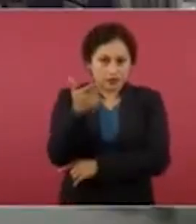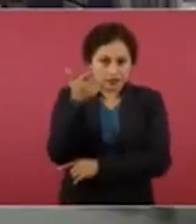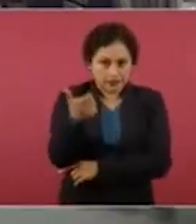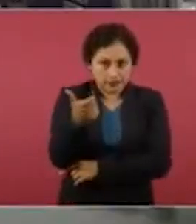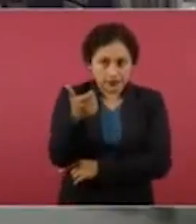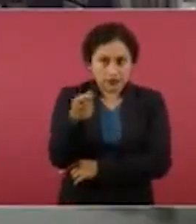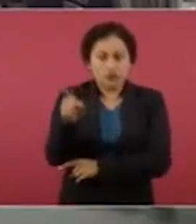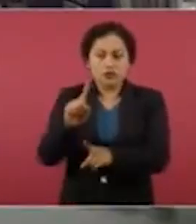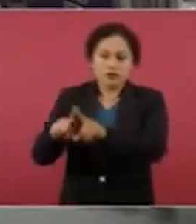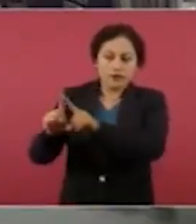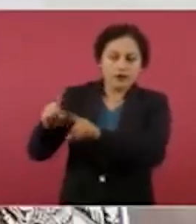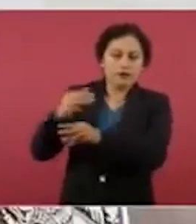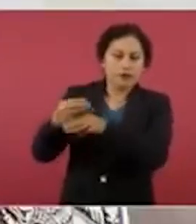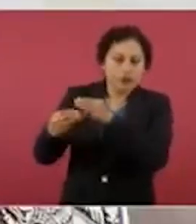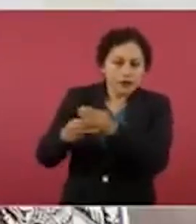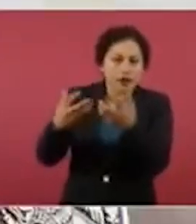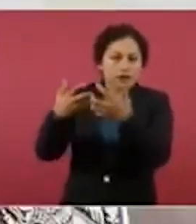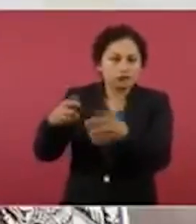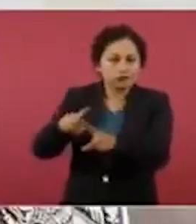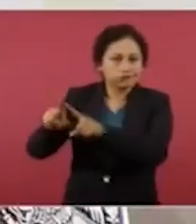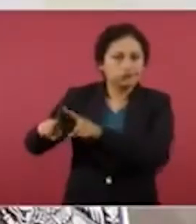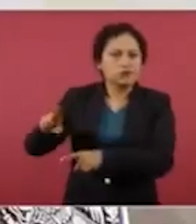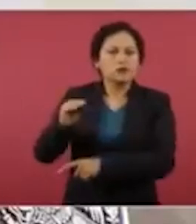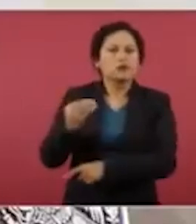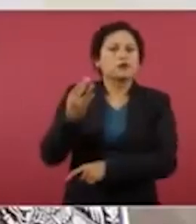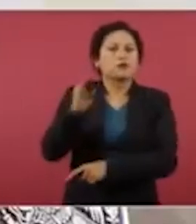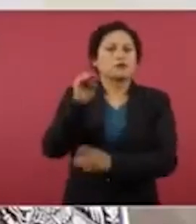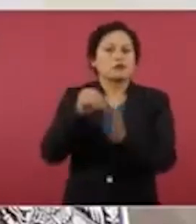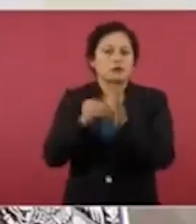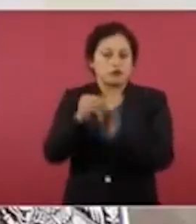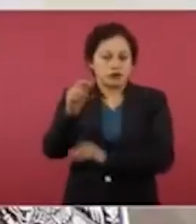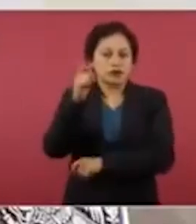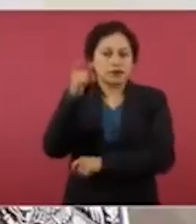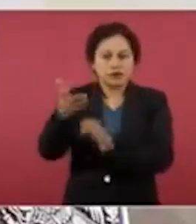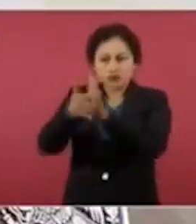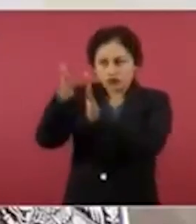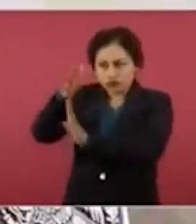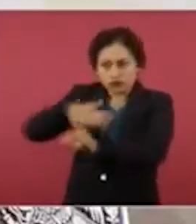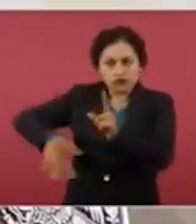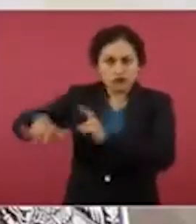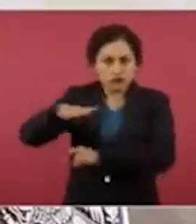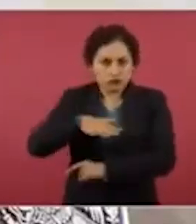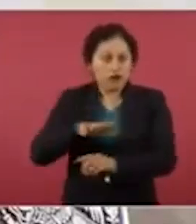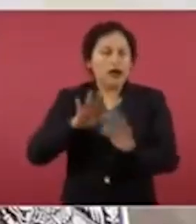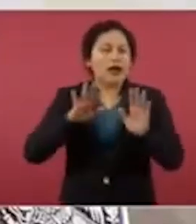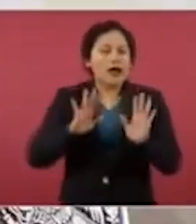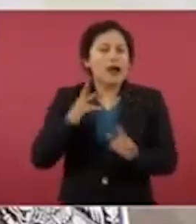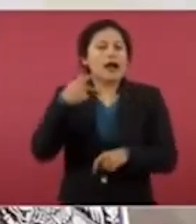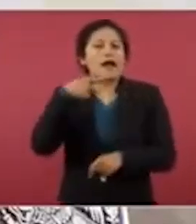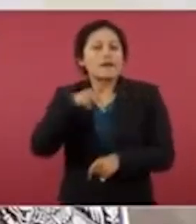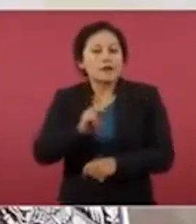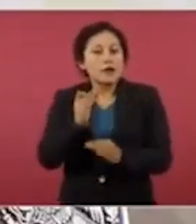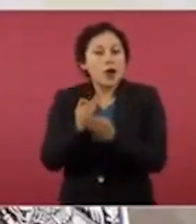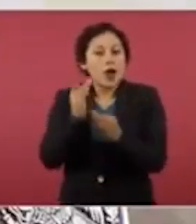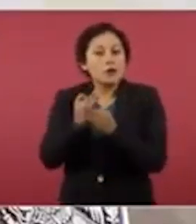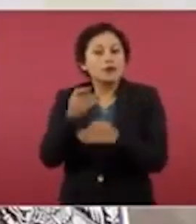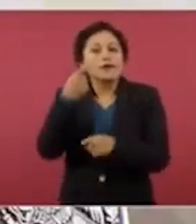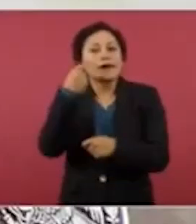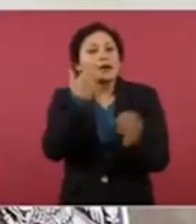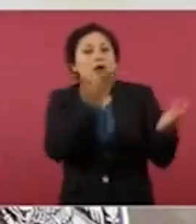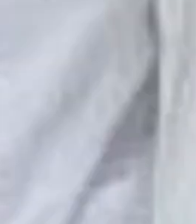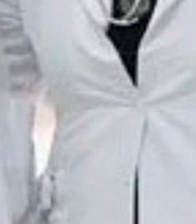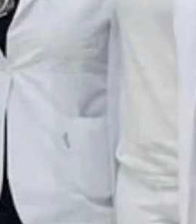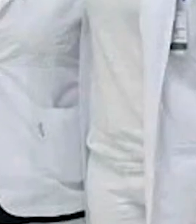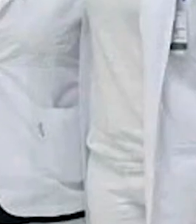equipamiento y también de 94 millones de pesos en obra, pero… y está ahorita un proceso de reclutamiento de personal,